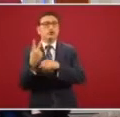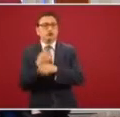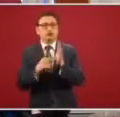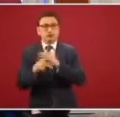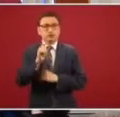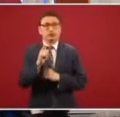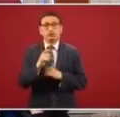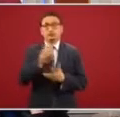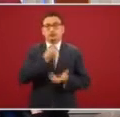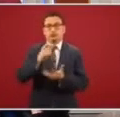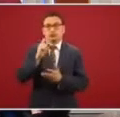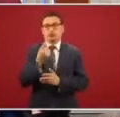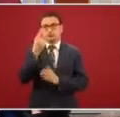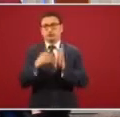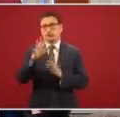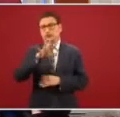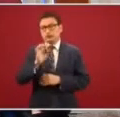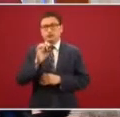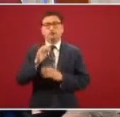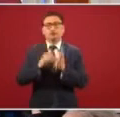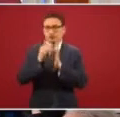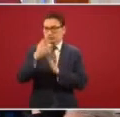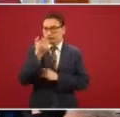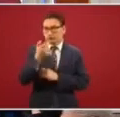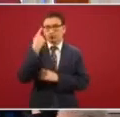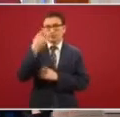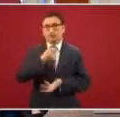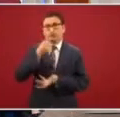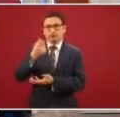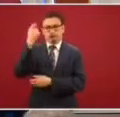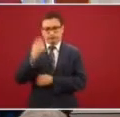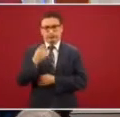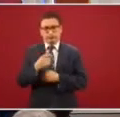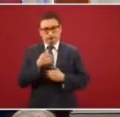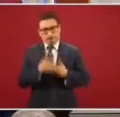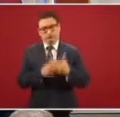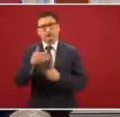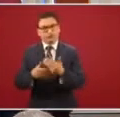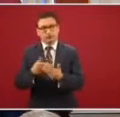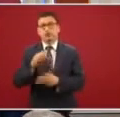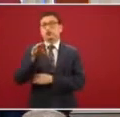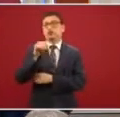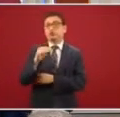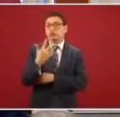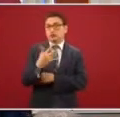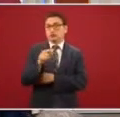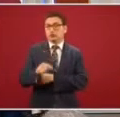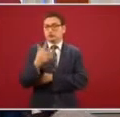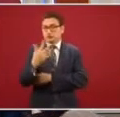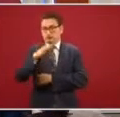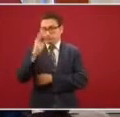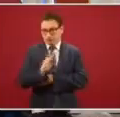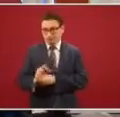21 mil 500 millones de pesos para esta pensión, tenemos un avance del 95.5